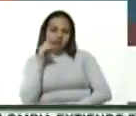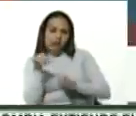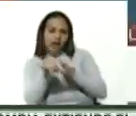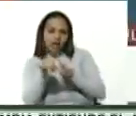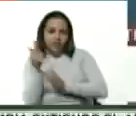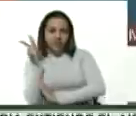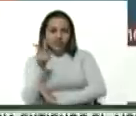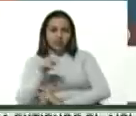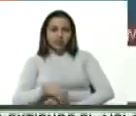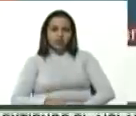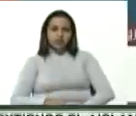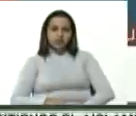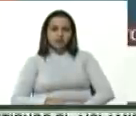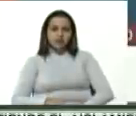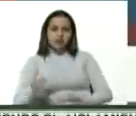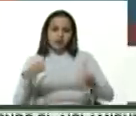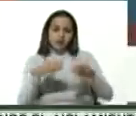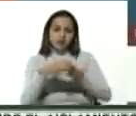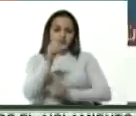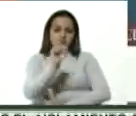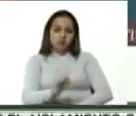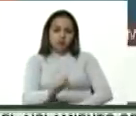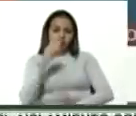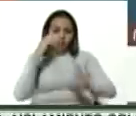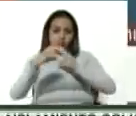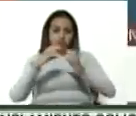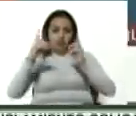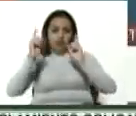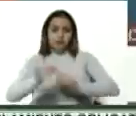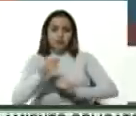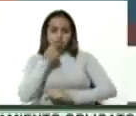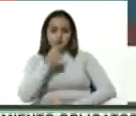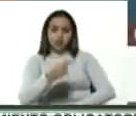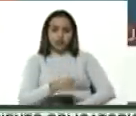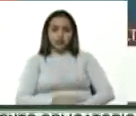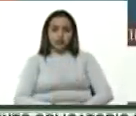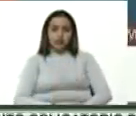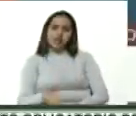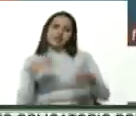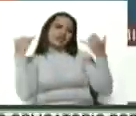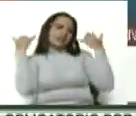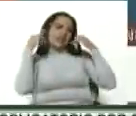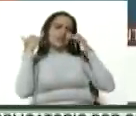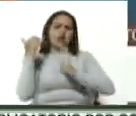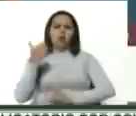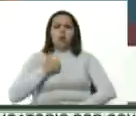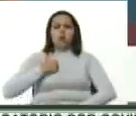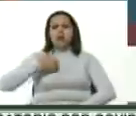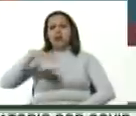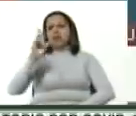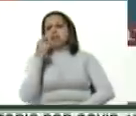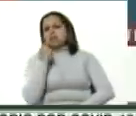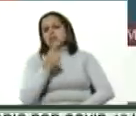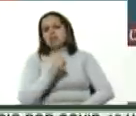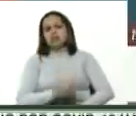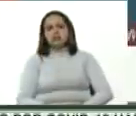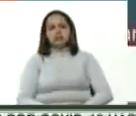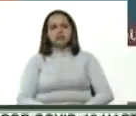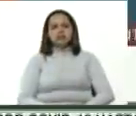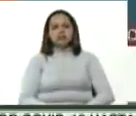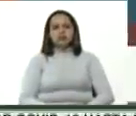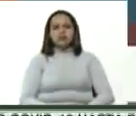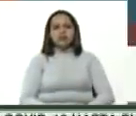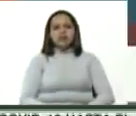poco el Comando Sur, en un comunicado también, celebrando cualquier cosa, decía, y bueno, ¿sabes